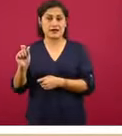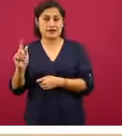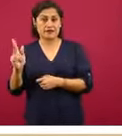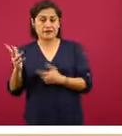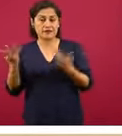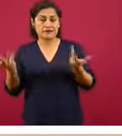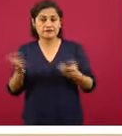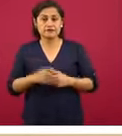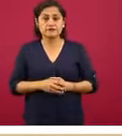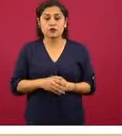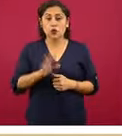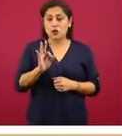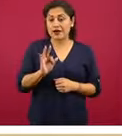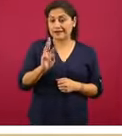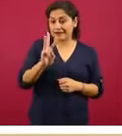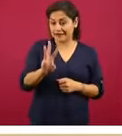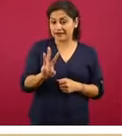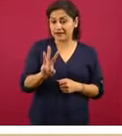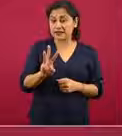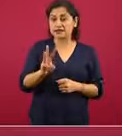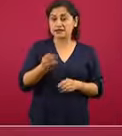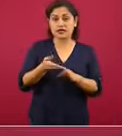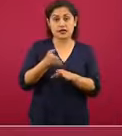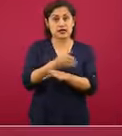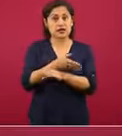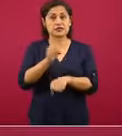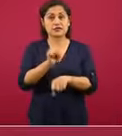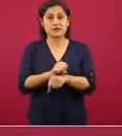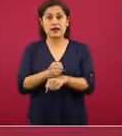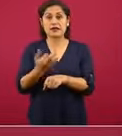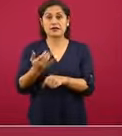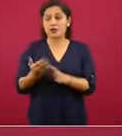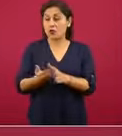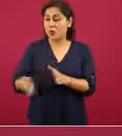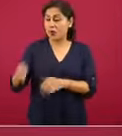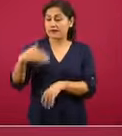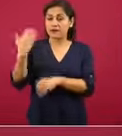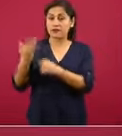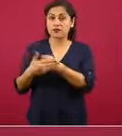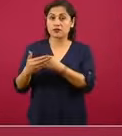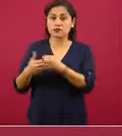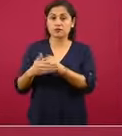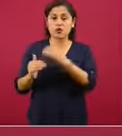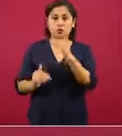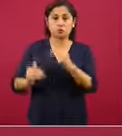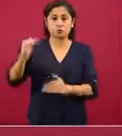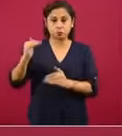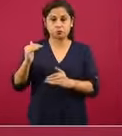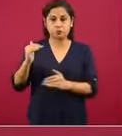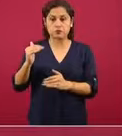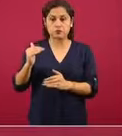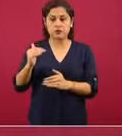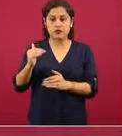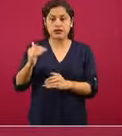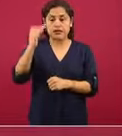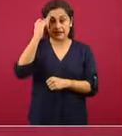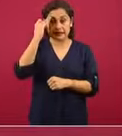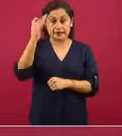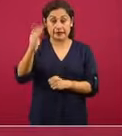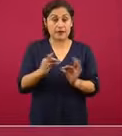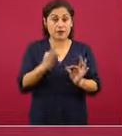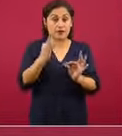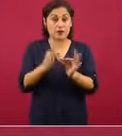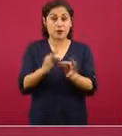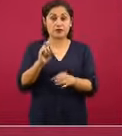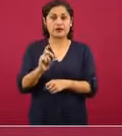43 y todavía en la semana 50 este porcentaje incrementó y el porcentaje del tiempo ideal, que el 36